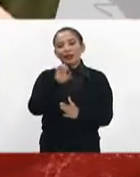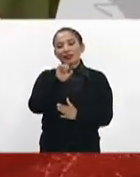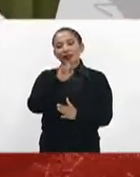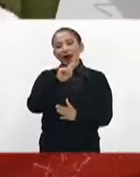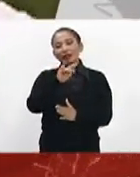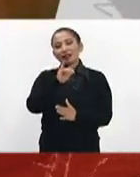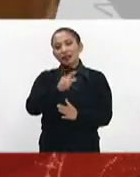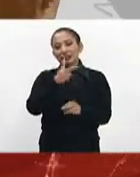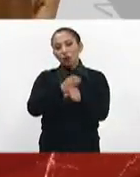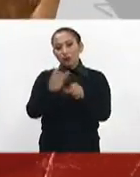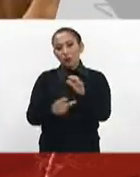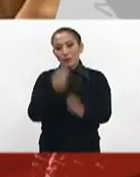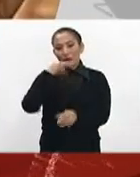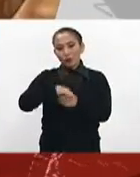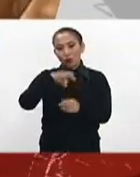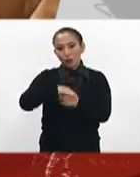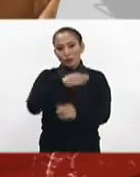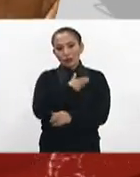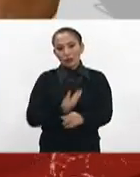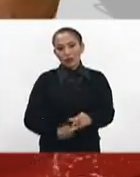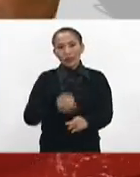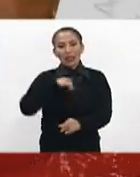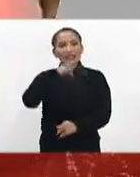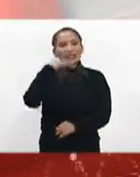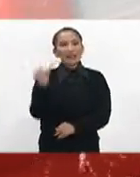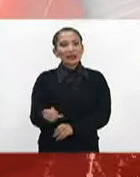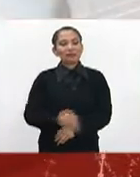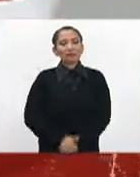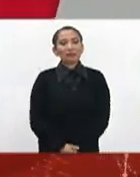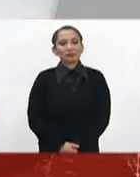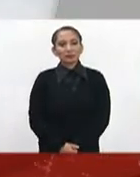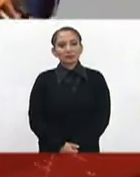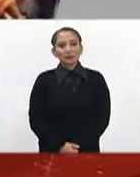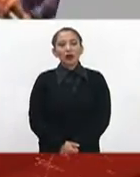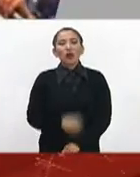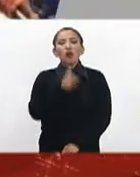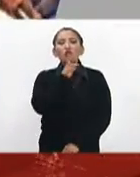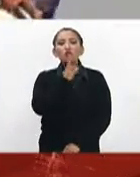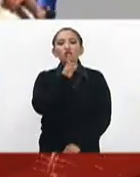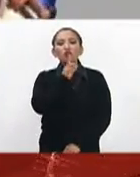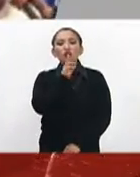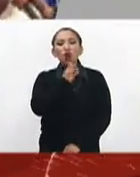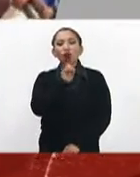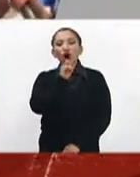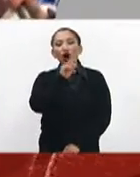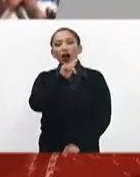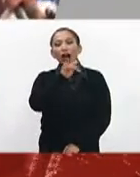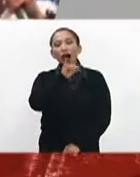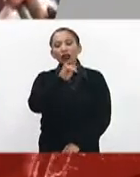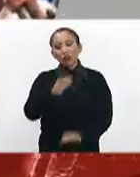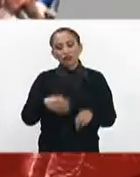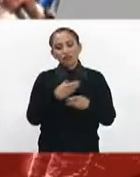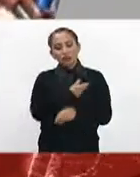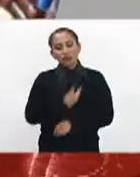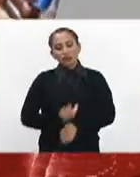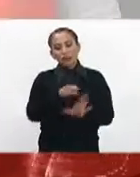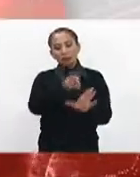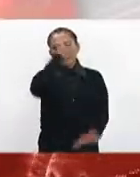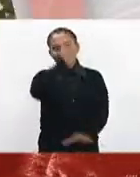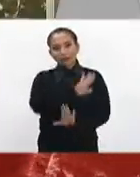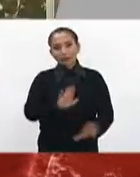gana la segunda vuelta de las elecciones presidenciales en Chile. En Honduras, Juan Orlando Hernández fue declarado presidente electo.